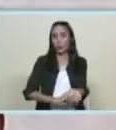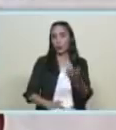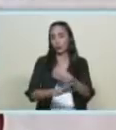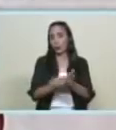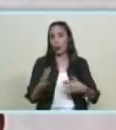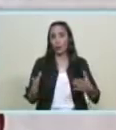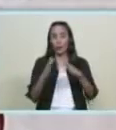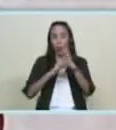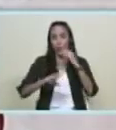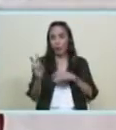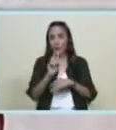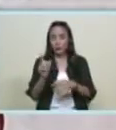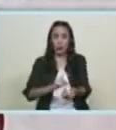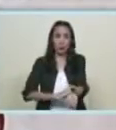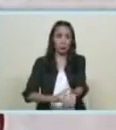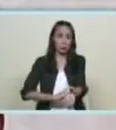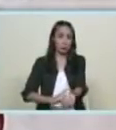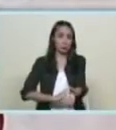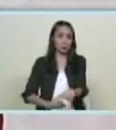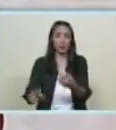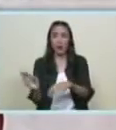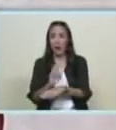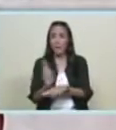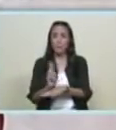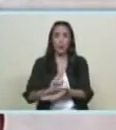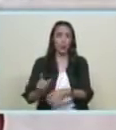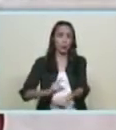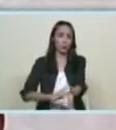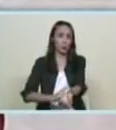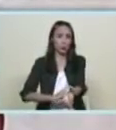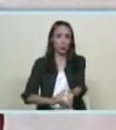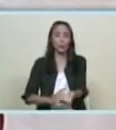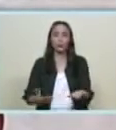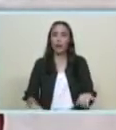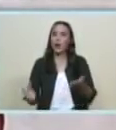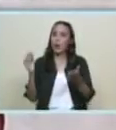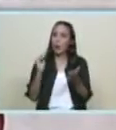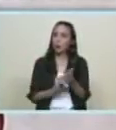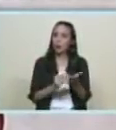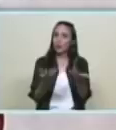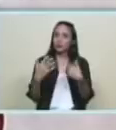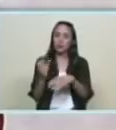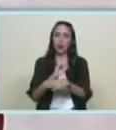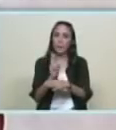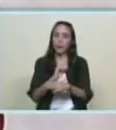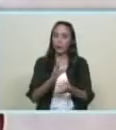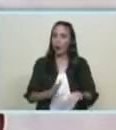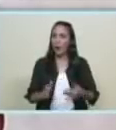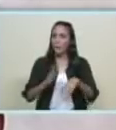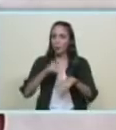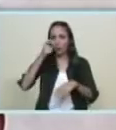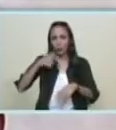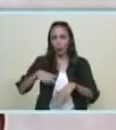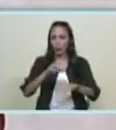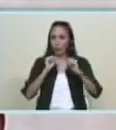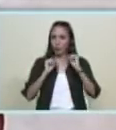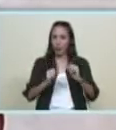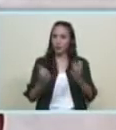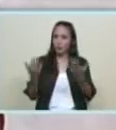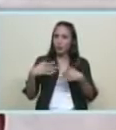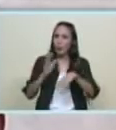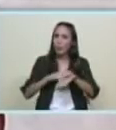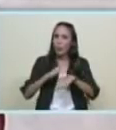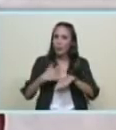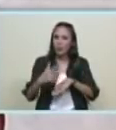y más rápido que tarde volvió el carnaval porque el pueblo no se dejó quitar el carnaval así es la derecha